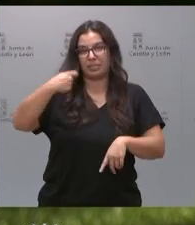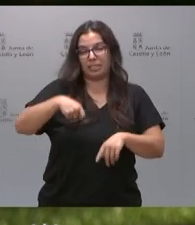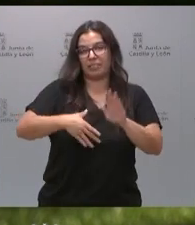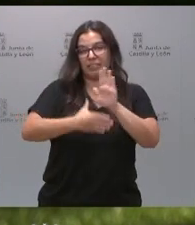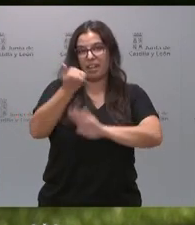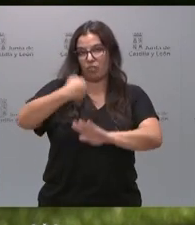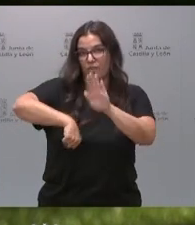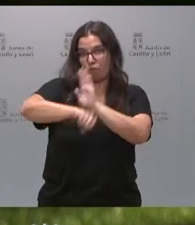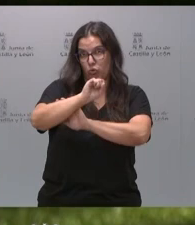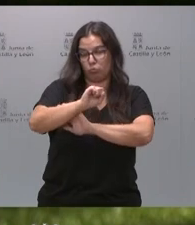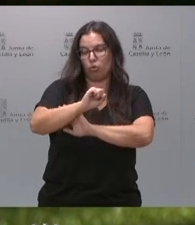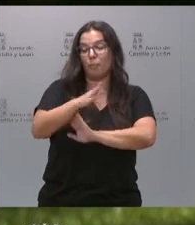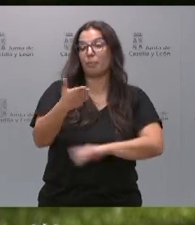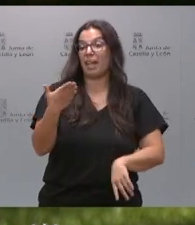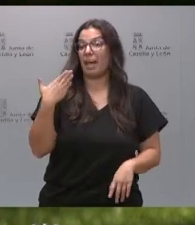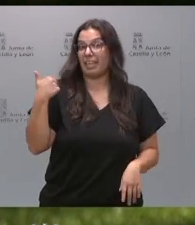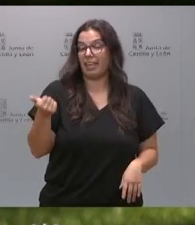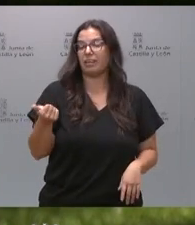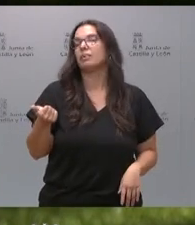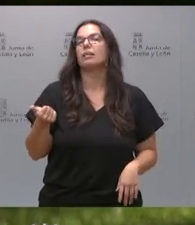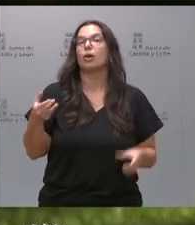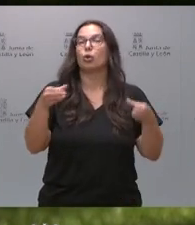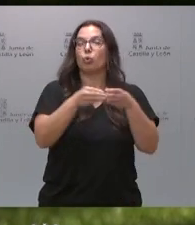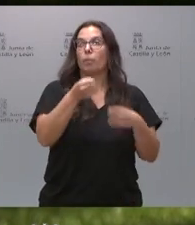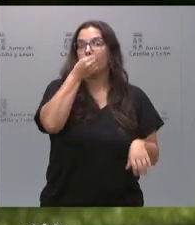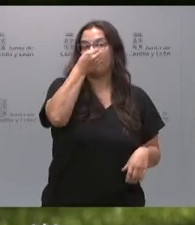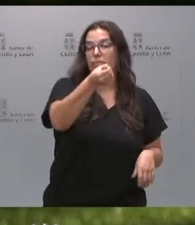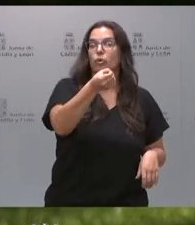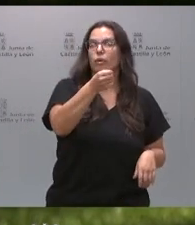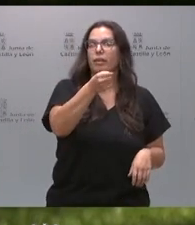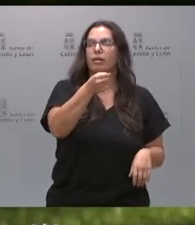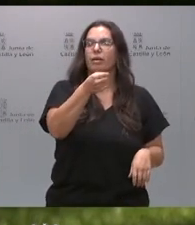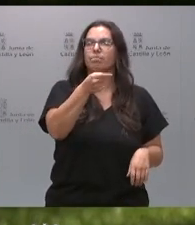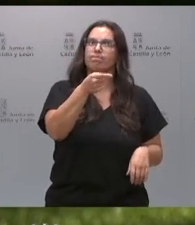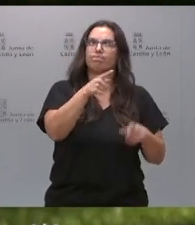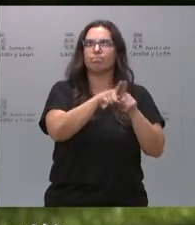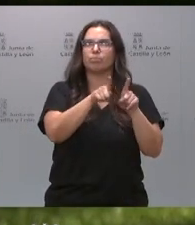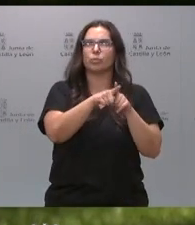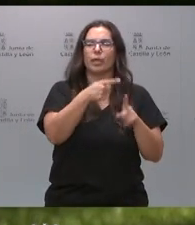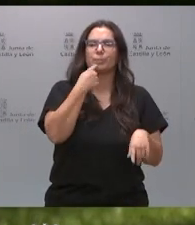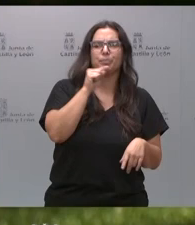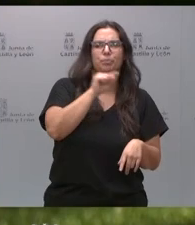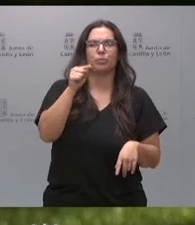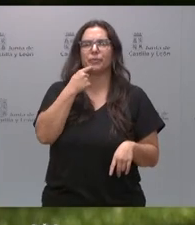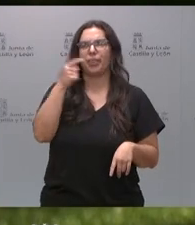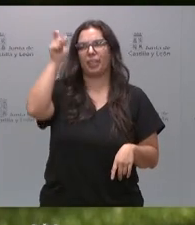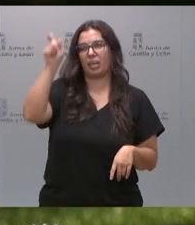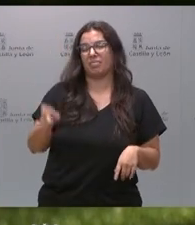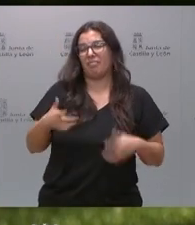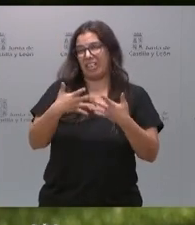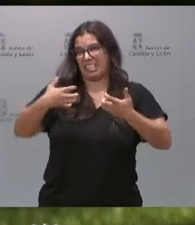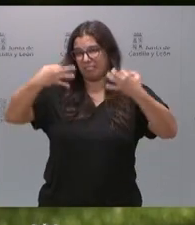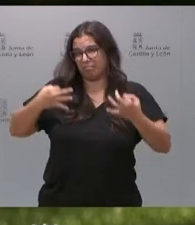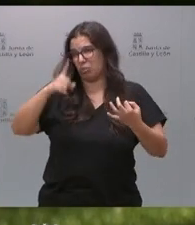Fútbol, ayer el Partido Socialista le calificaba, usted no recuerdo la expresión